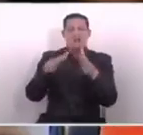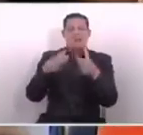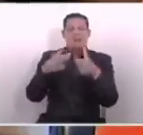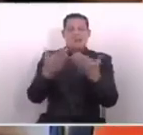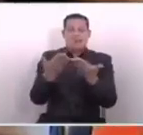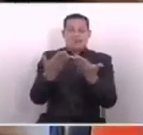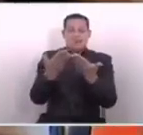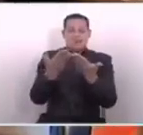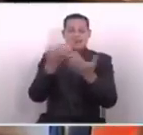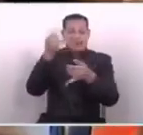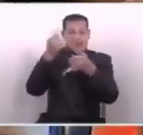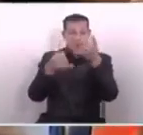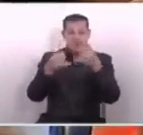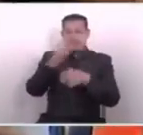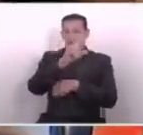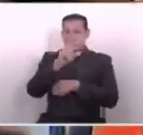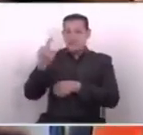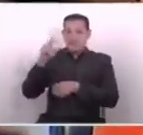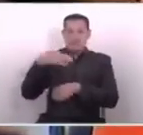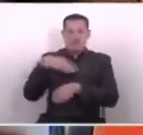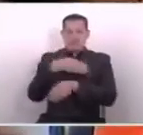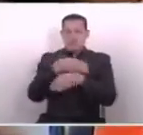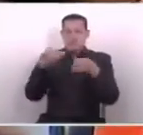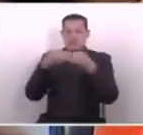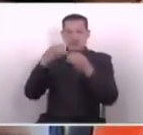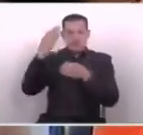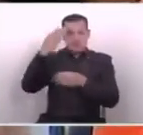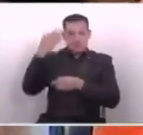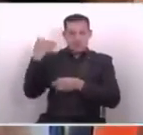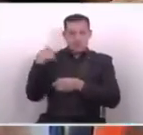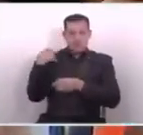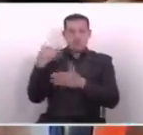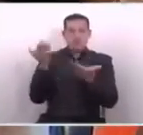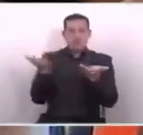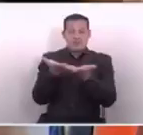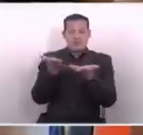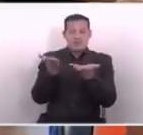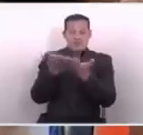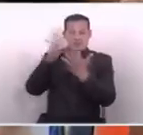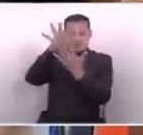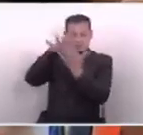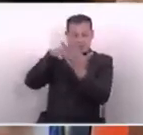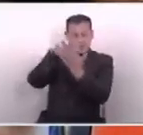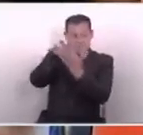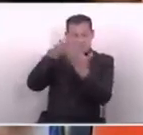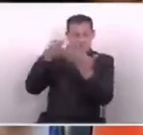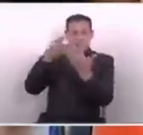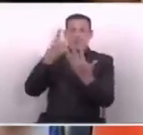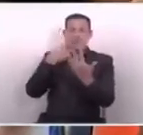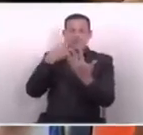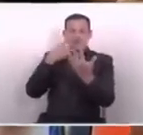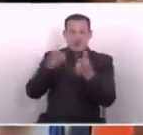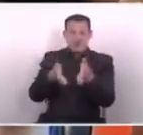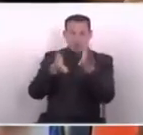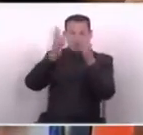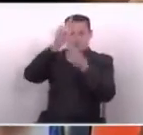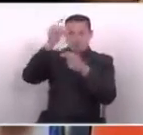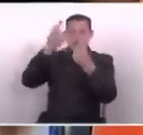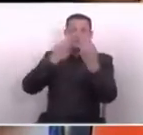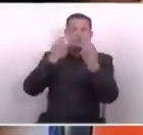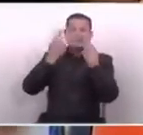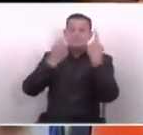en la última semana la Comisión de la Mujer hizo una calendarización donde varias instituciones